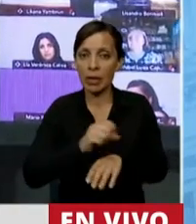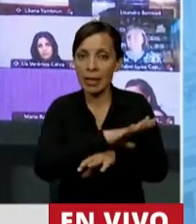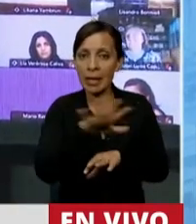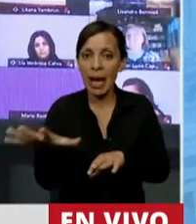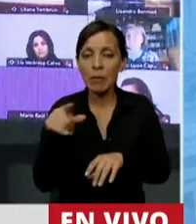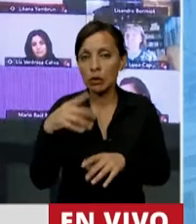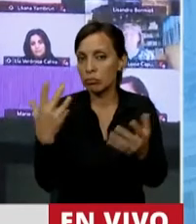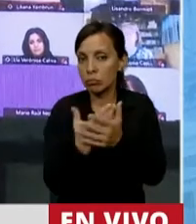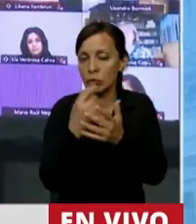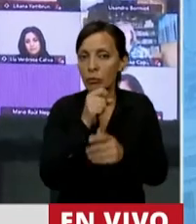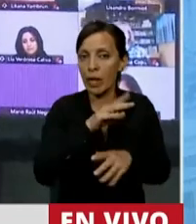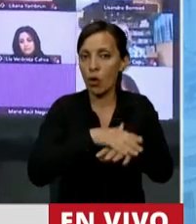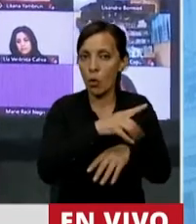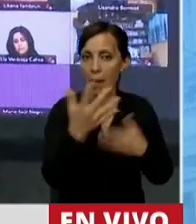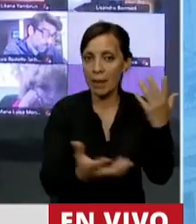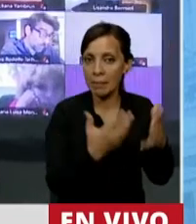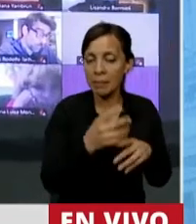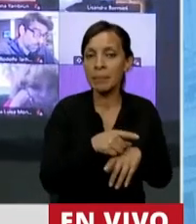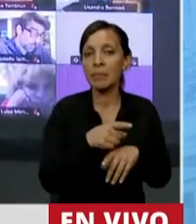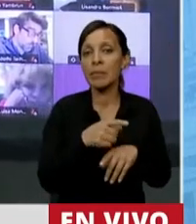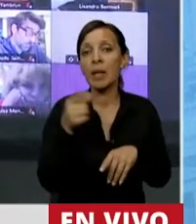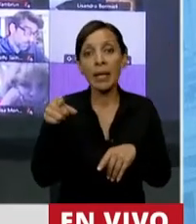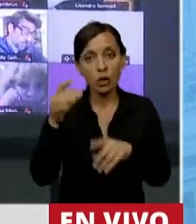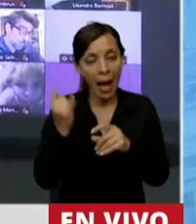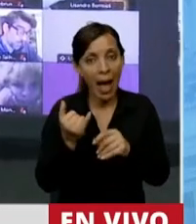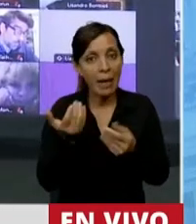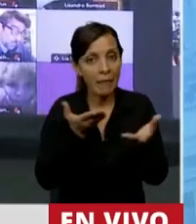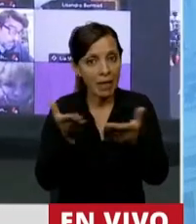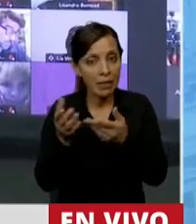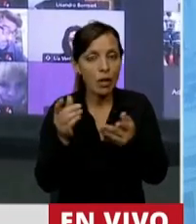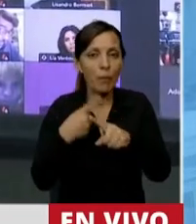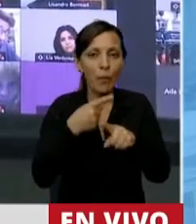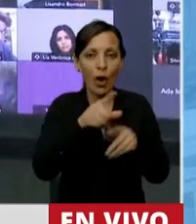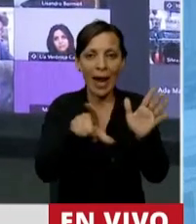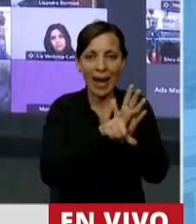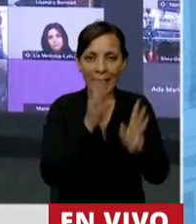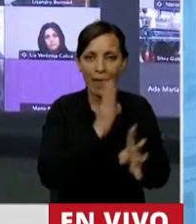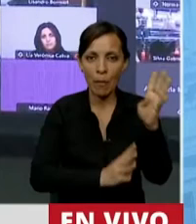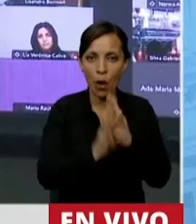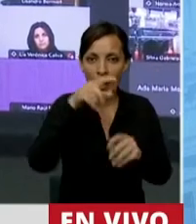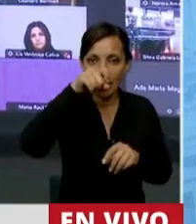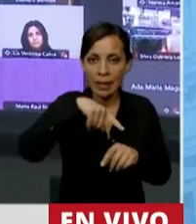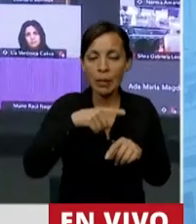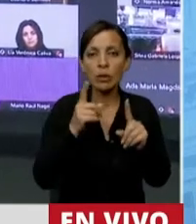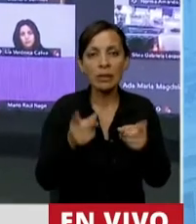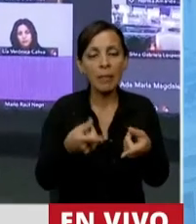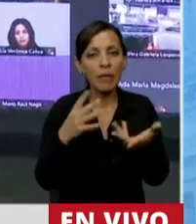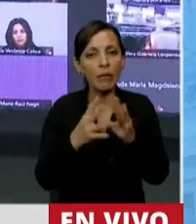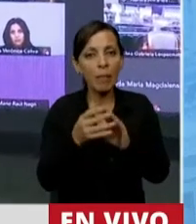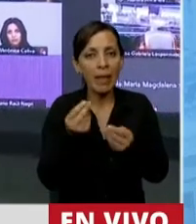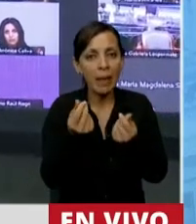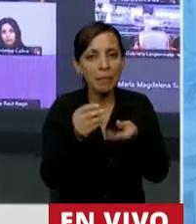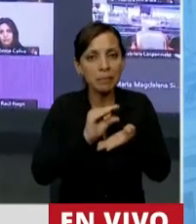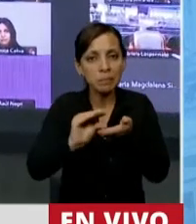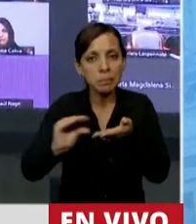secano fueron víctimas de los incendios, muchos de los cuales son beneficiarios de la ley de bosque nativo y también hacen una aplicación racional del dinero